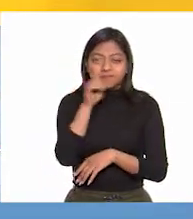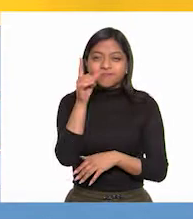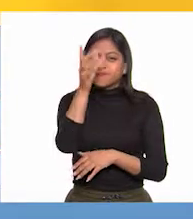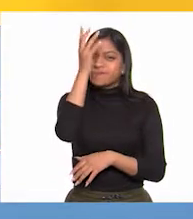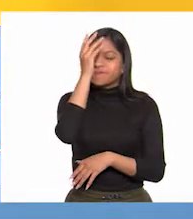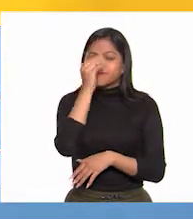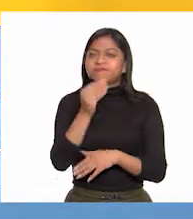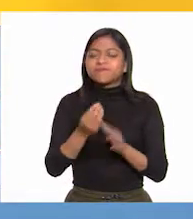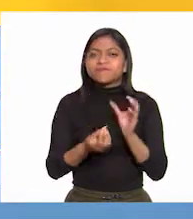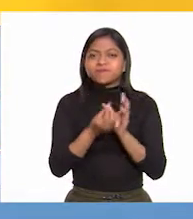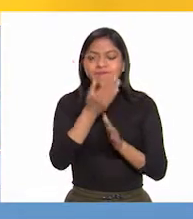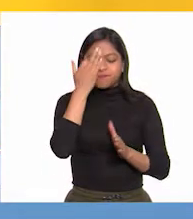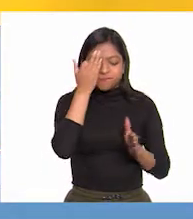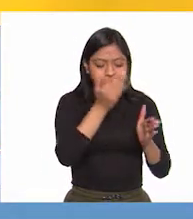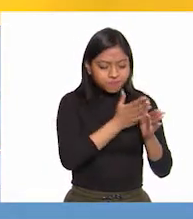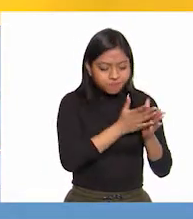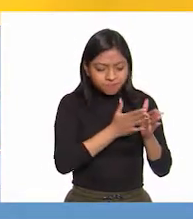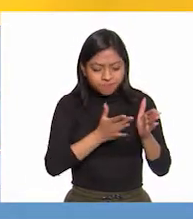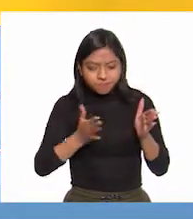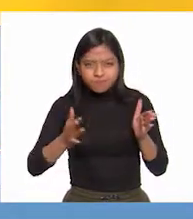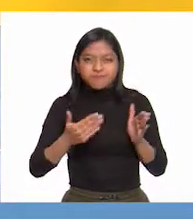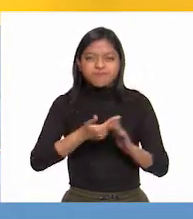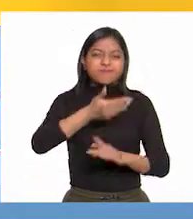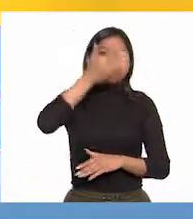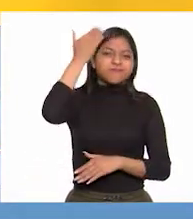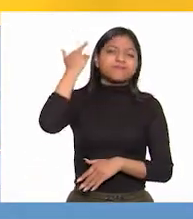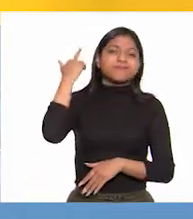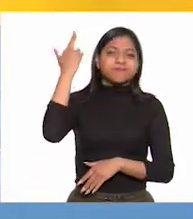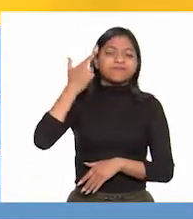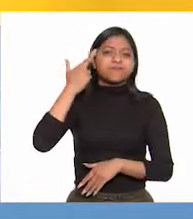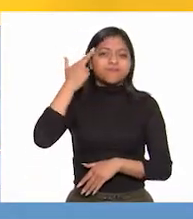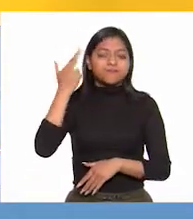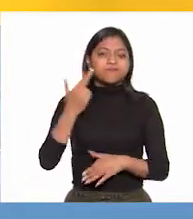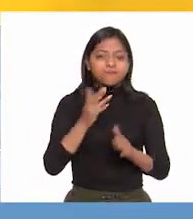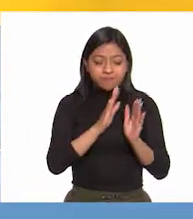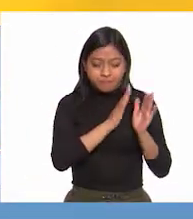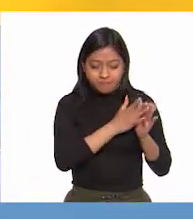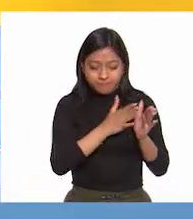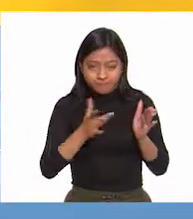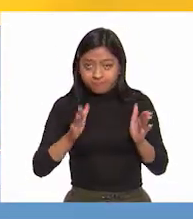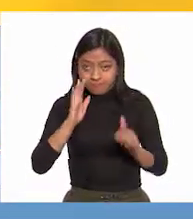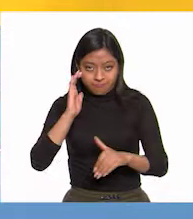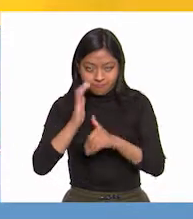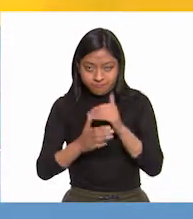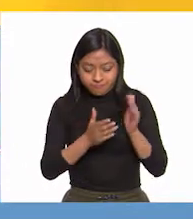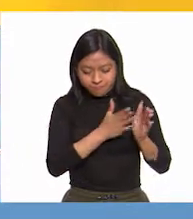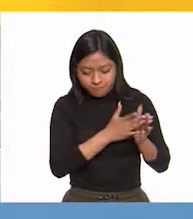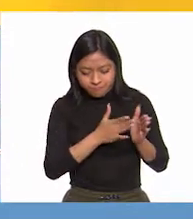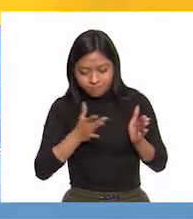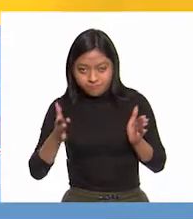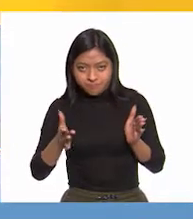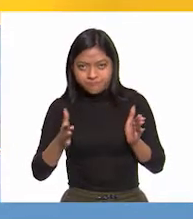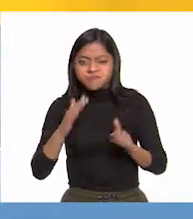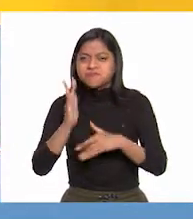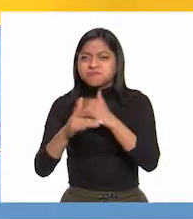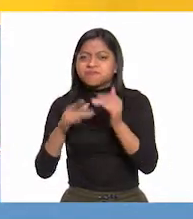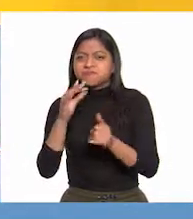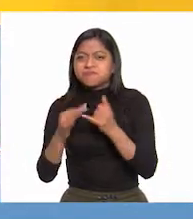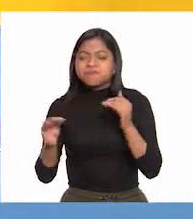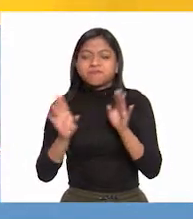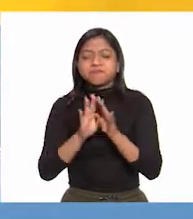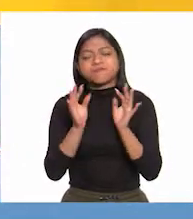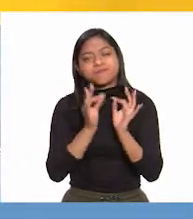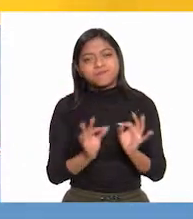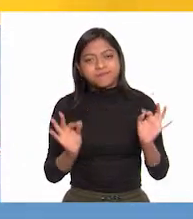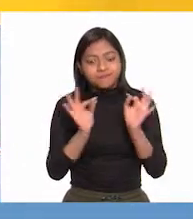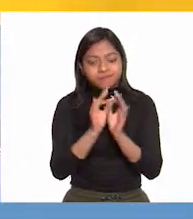que marca el fin de la era virreinal y su desenlace. Como veremos, fue muy importante para que se diera